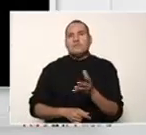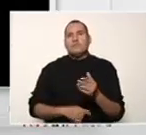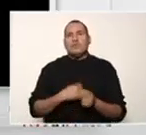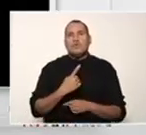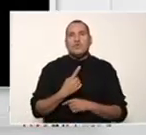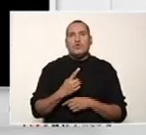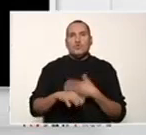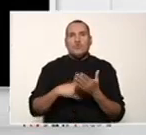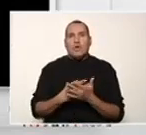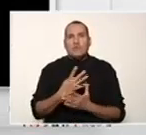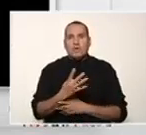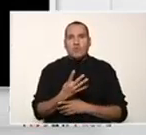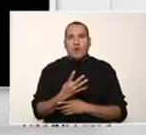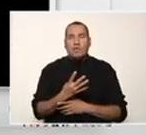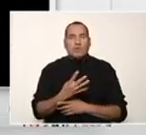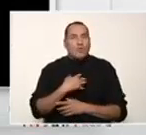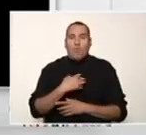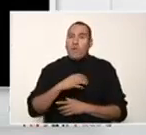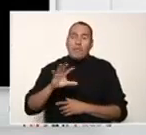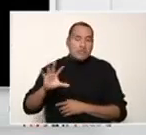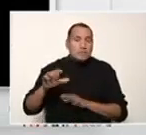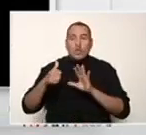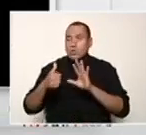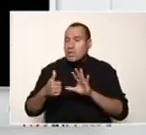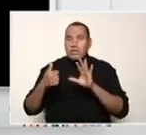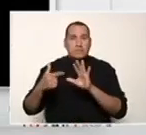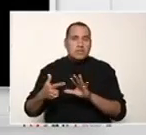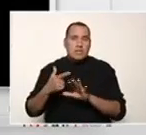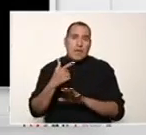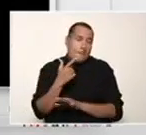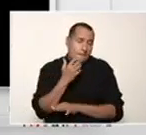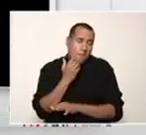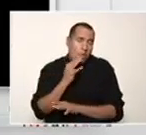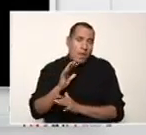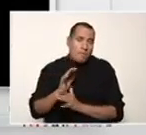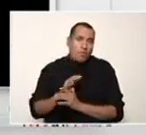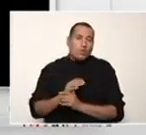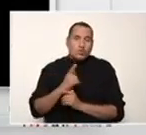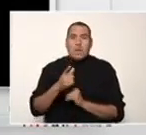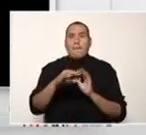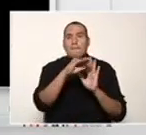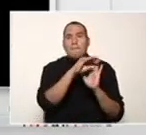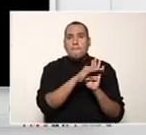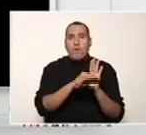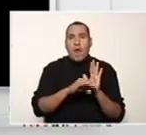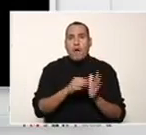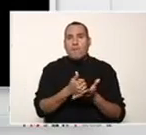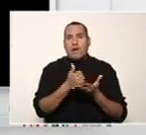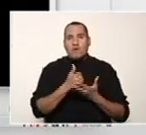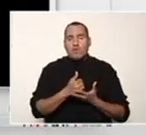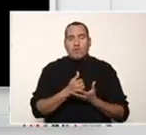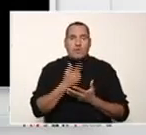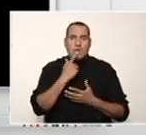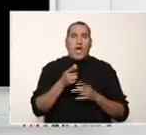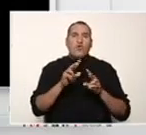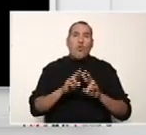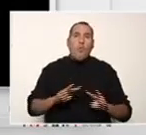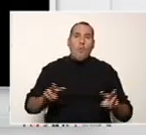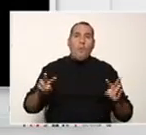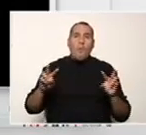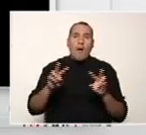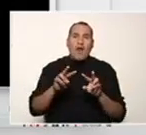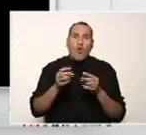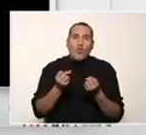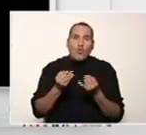posibles y el programa verdaderamente ejecuta las diferentes opciones si utiliza un valor alto el